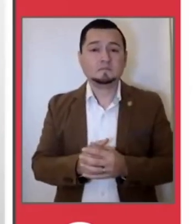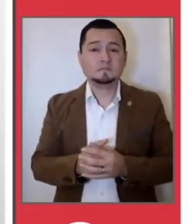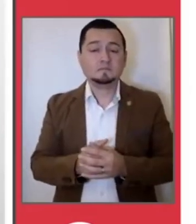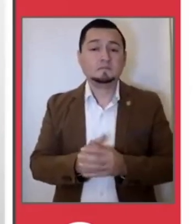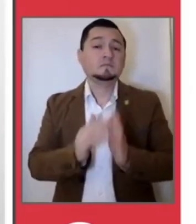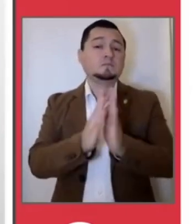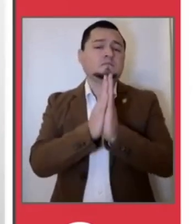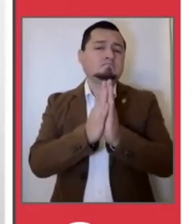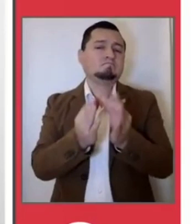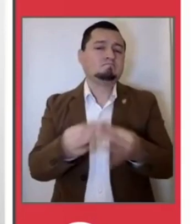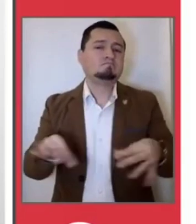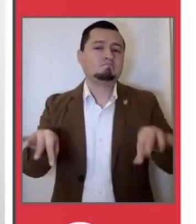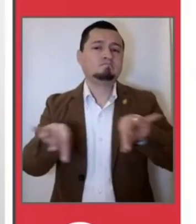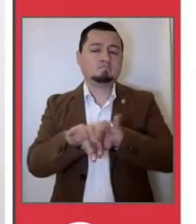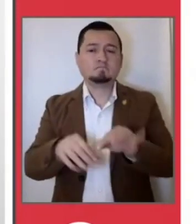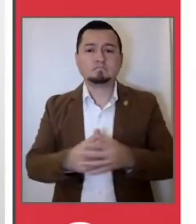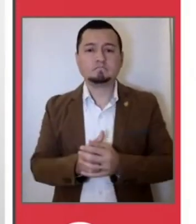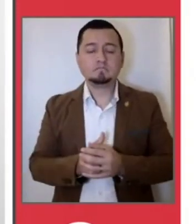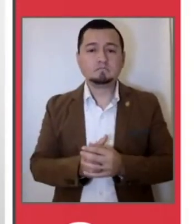también muy importante,